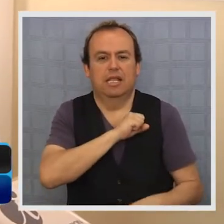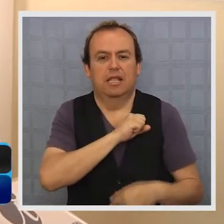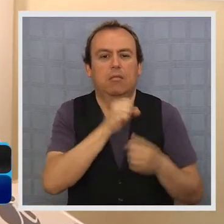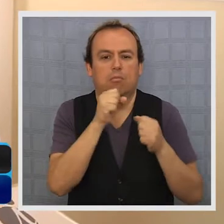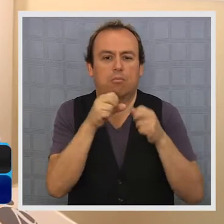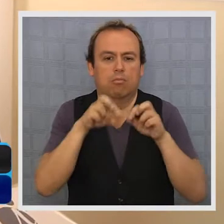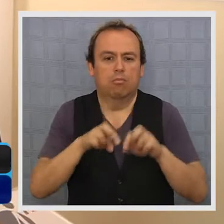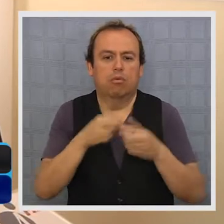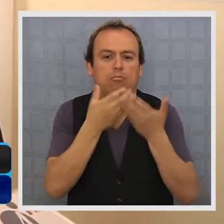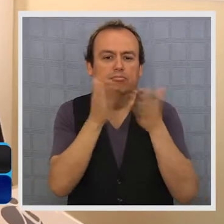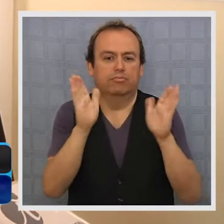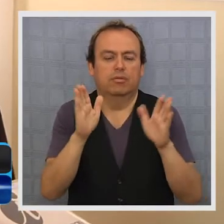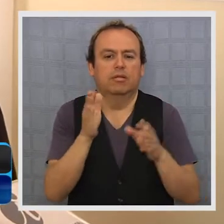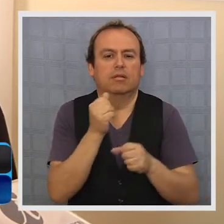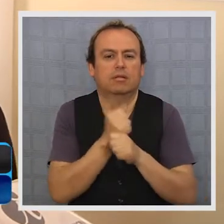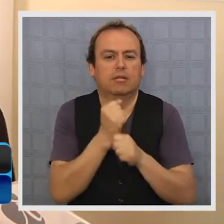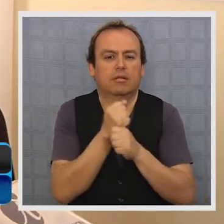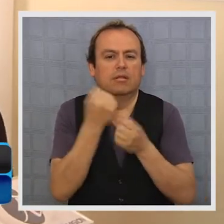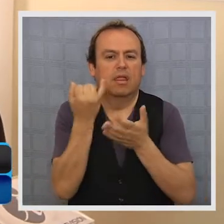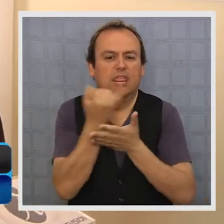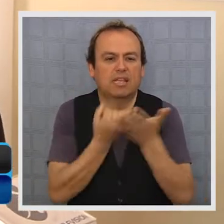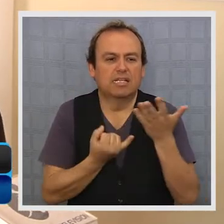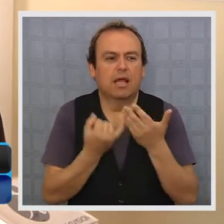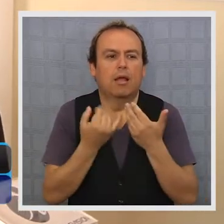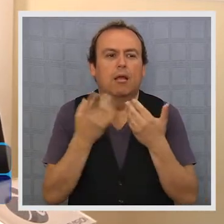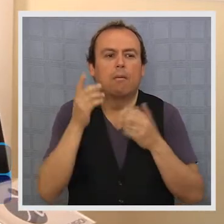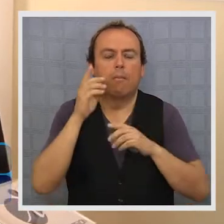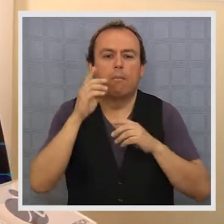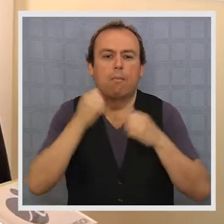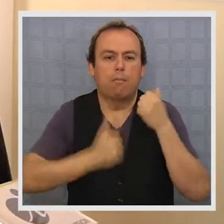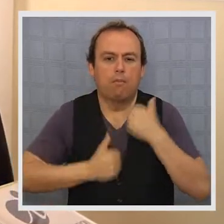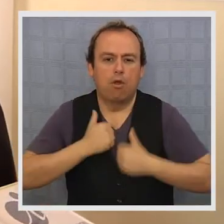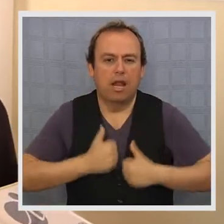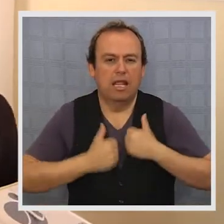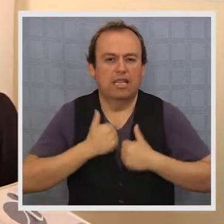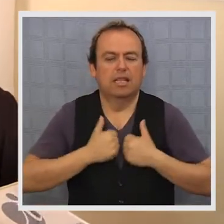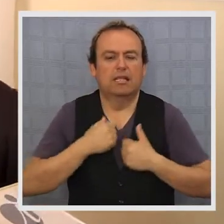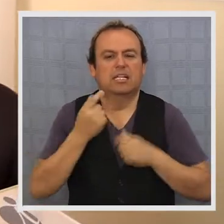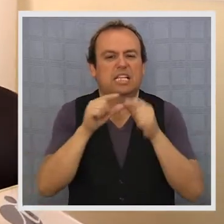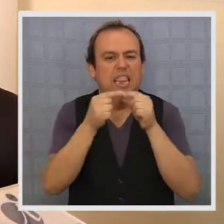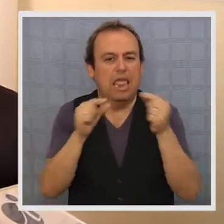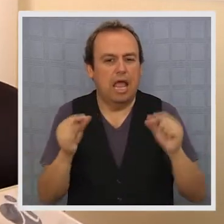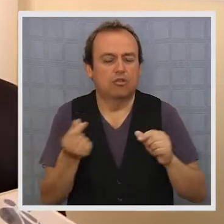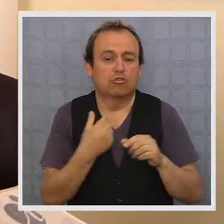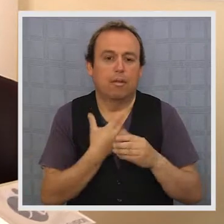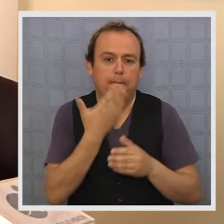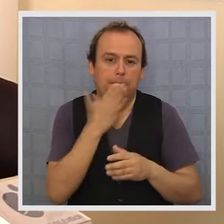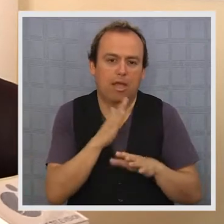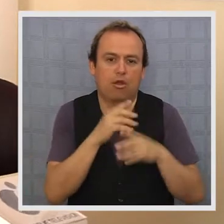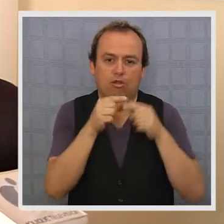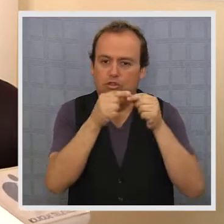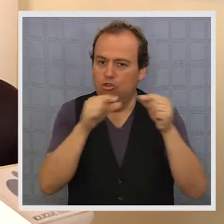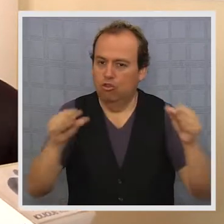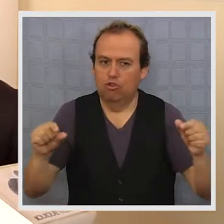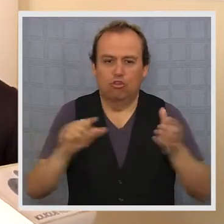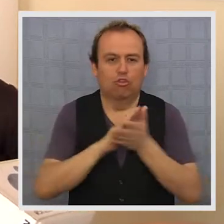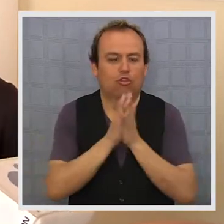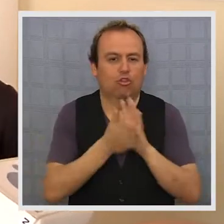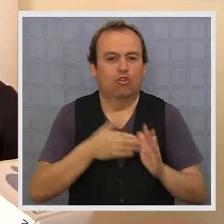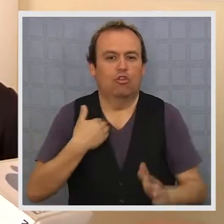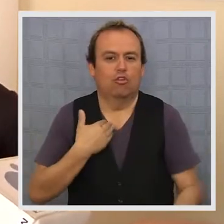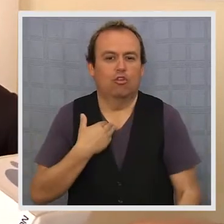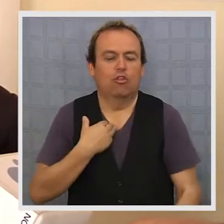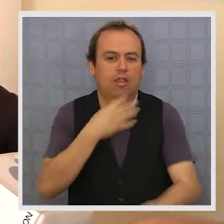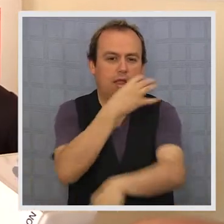posibilidades de generar y diseñar políticas públicas que son de carácter nacional y que evidentemente van a afectar a